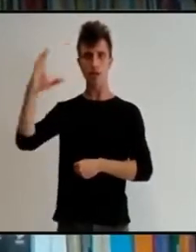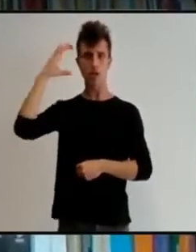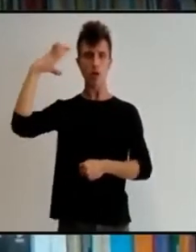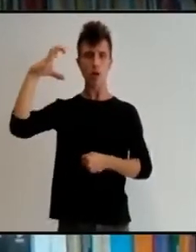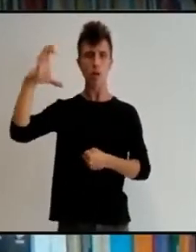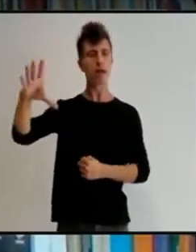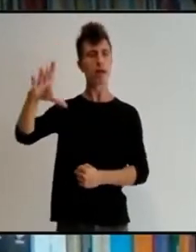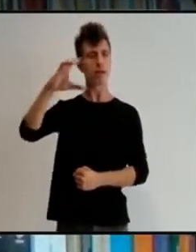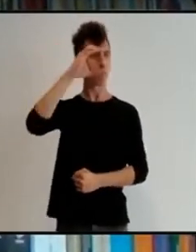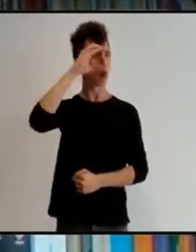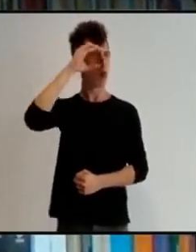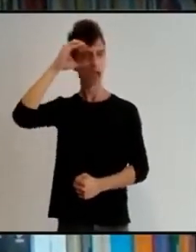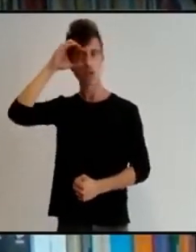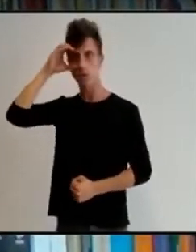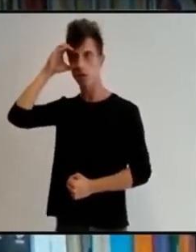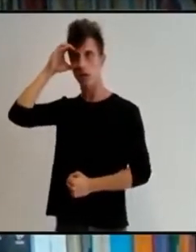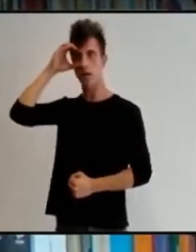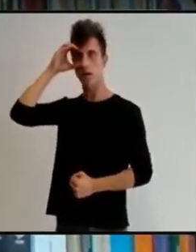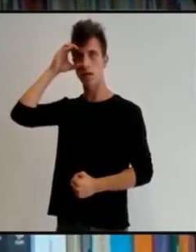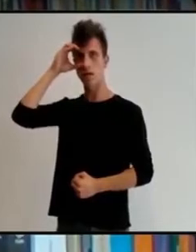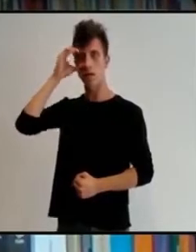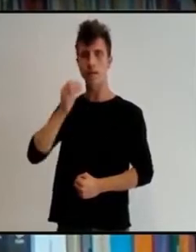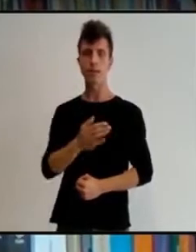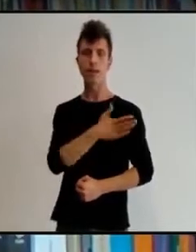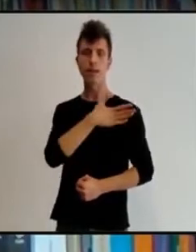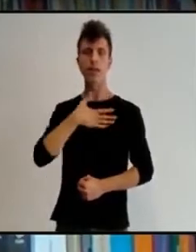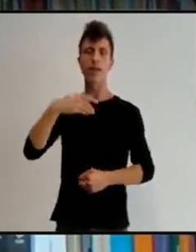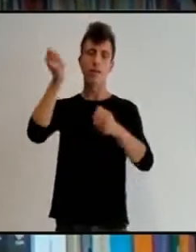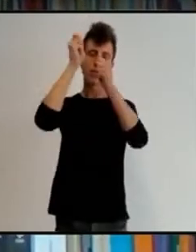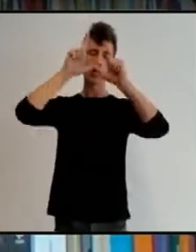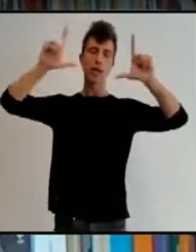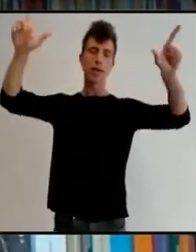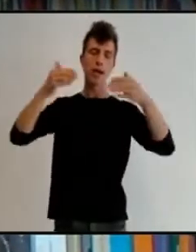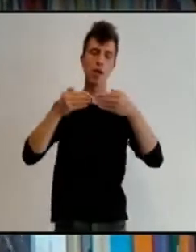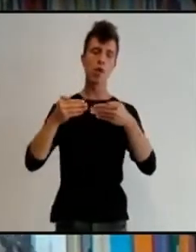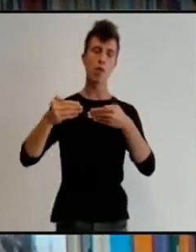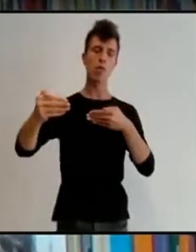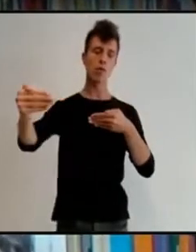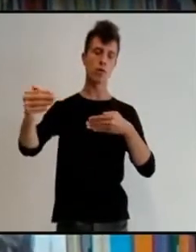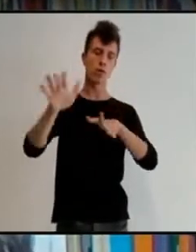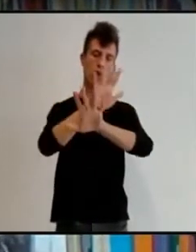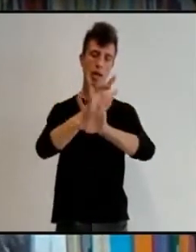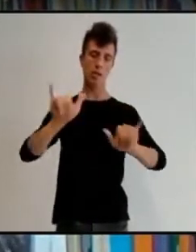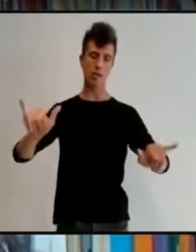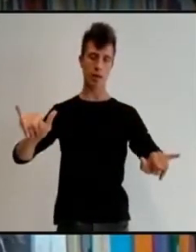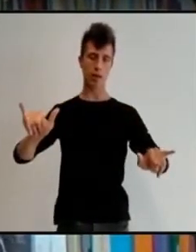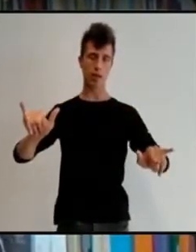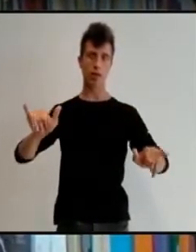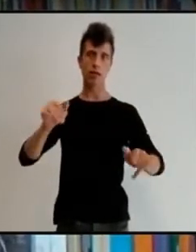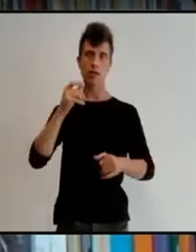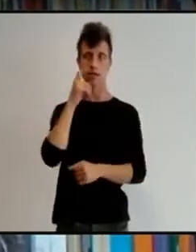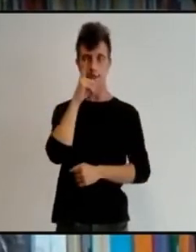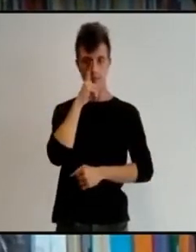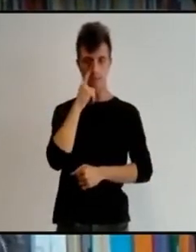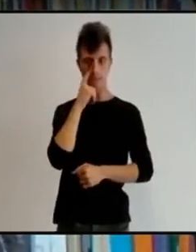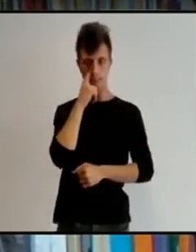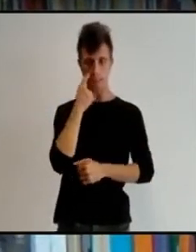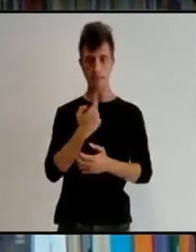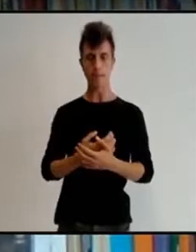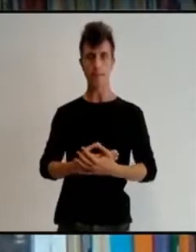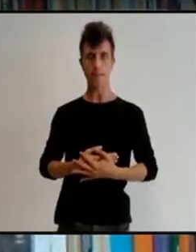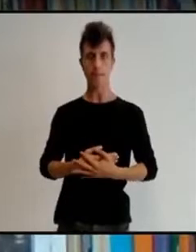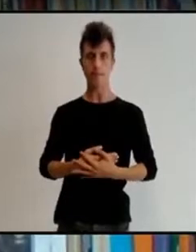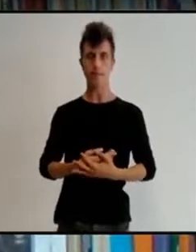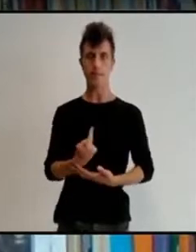en el que podamos vivir realmente en paz y cercanos. Yo quería también